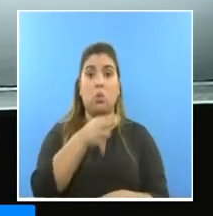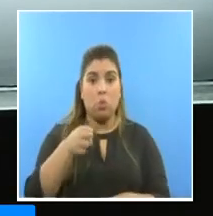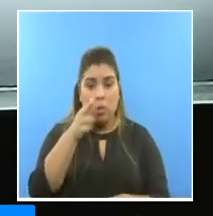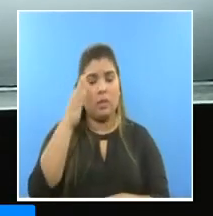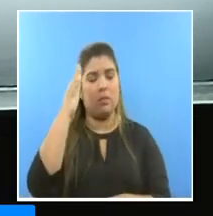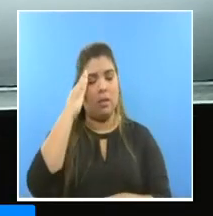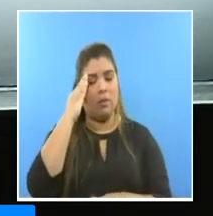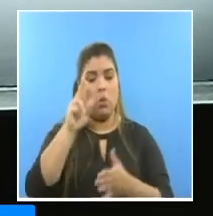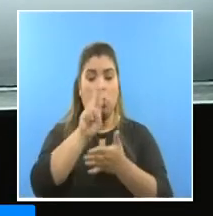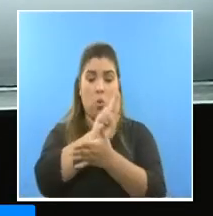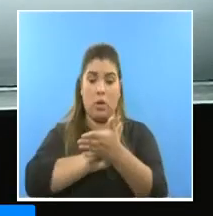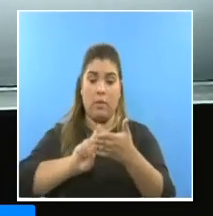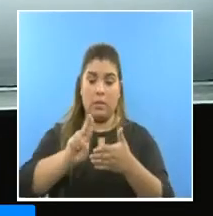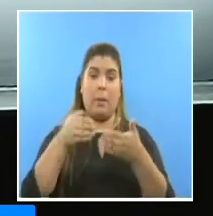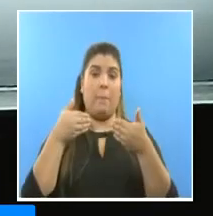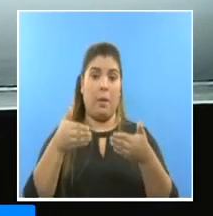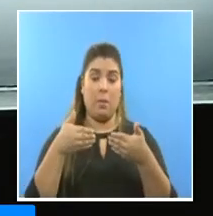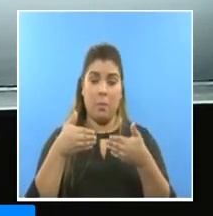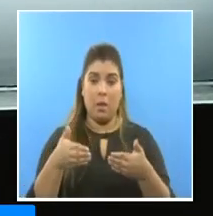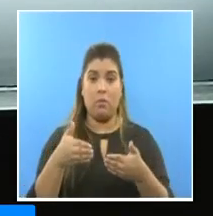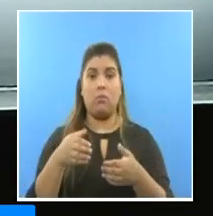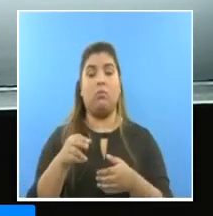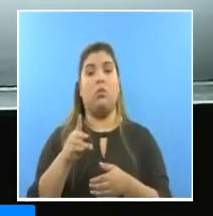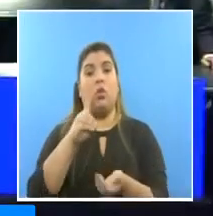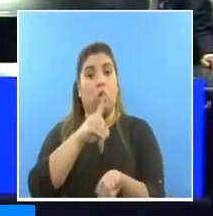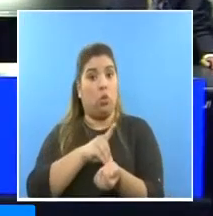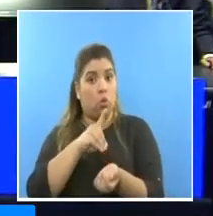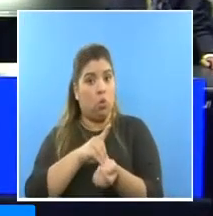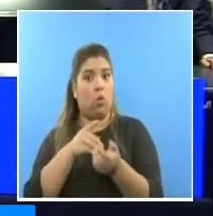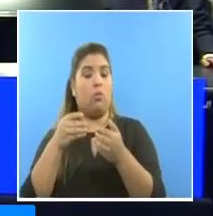de la mayoría de los médicos nacionales